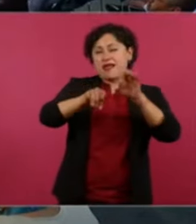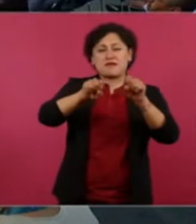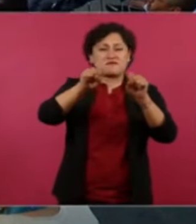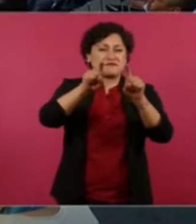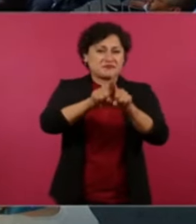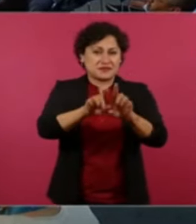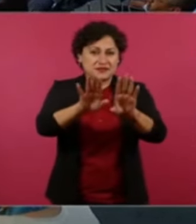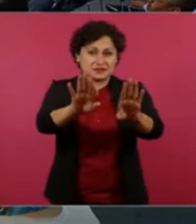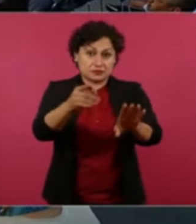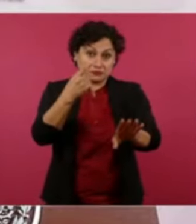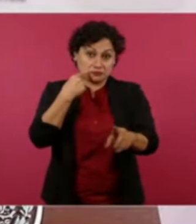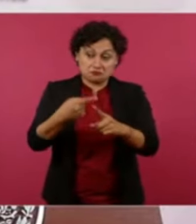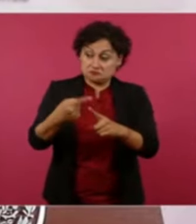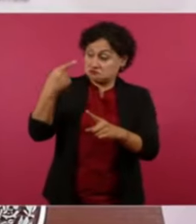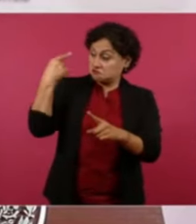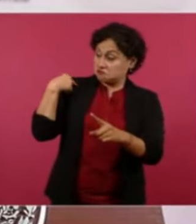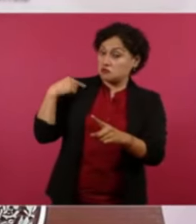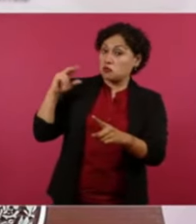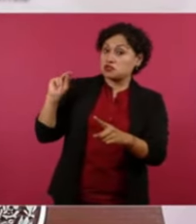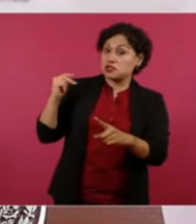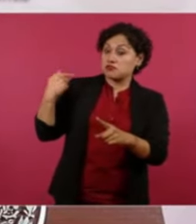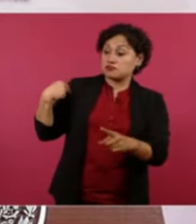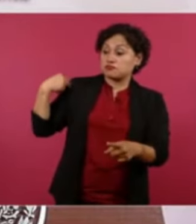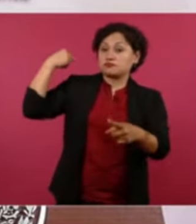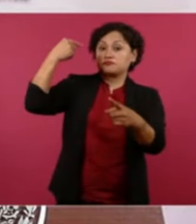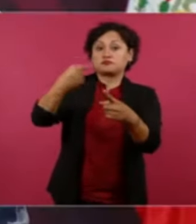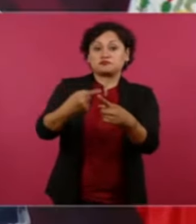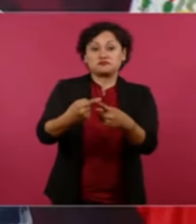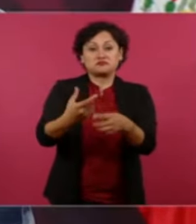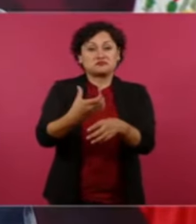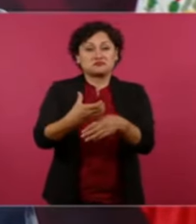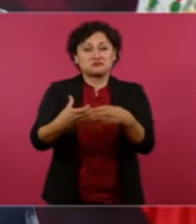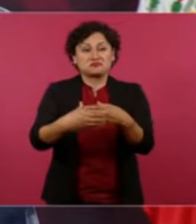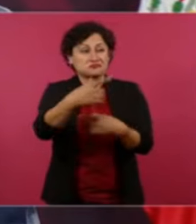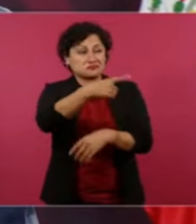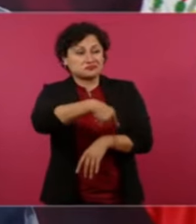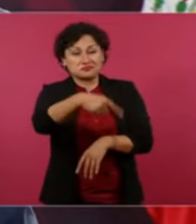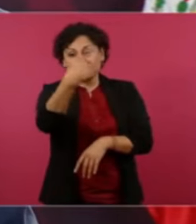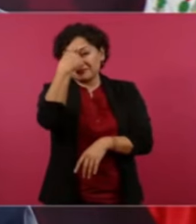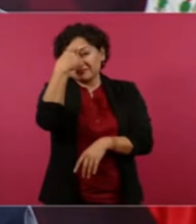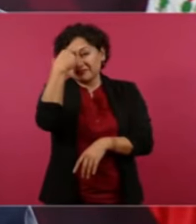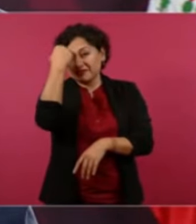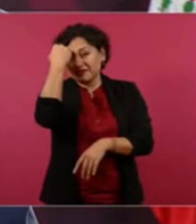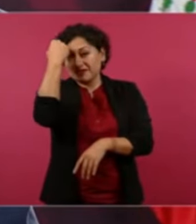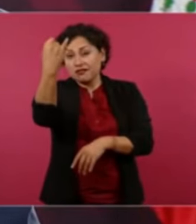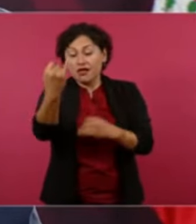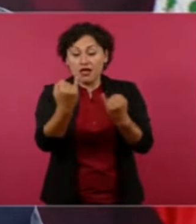¿Cuántos años tiene eso? Es lo mismo.